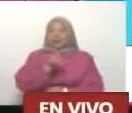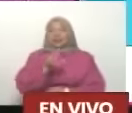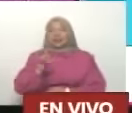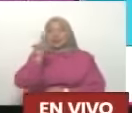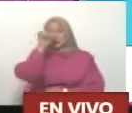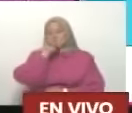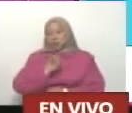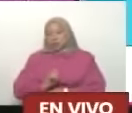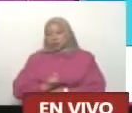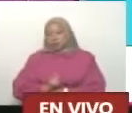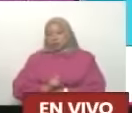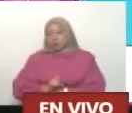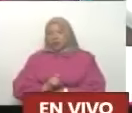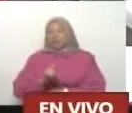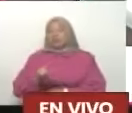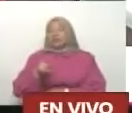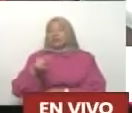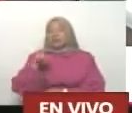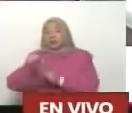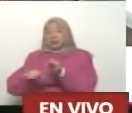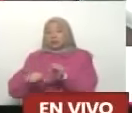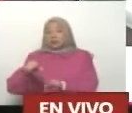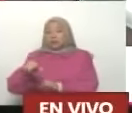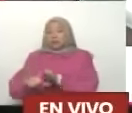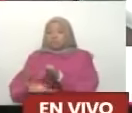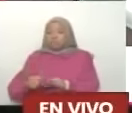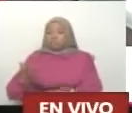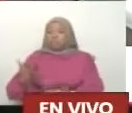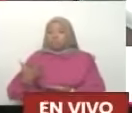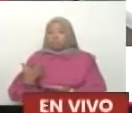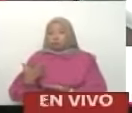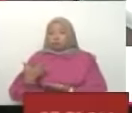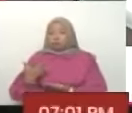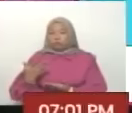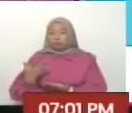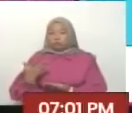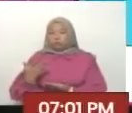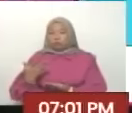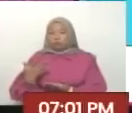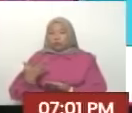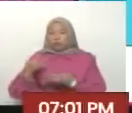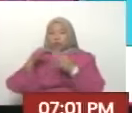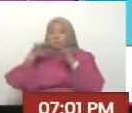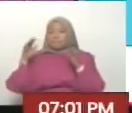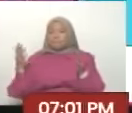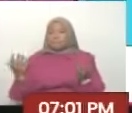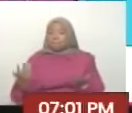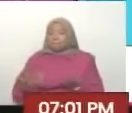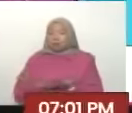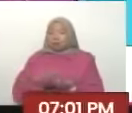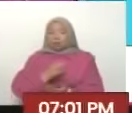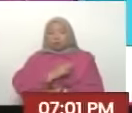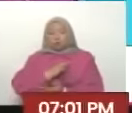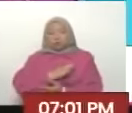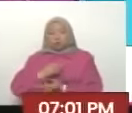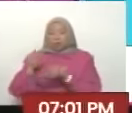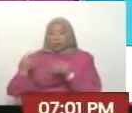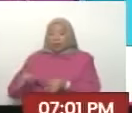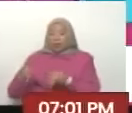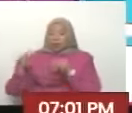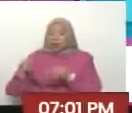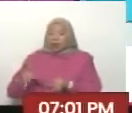largos e intensos años donde el planeta tierra construyó sus propios equilibrios